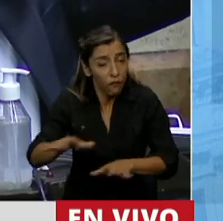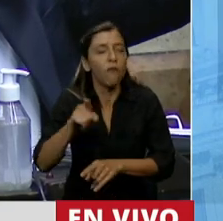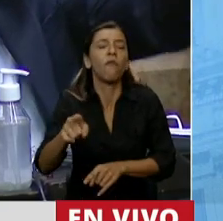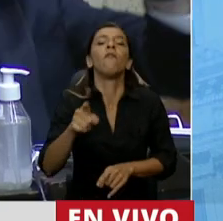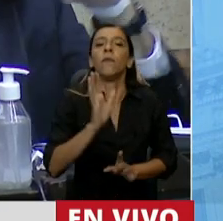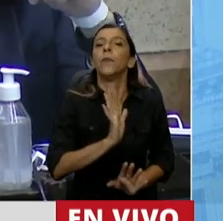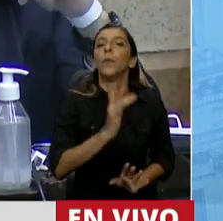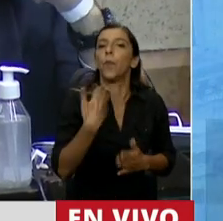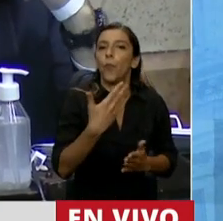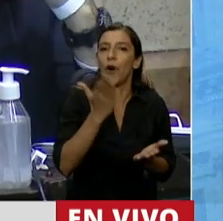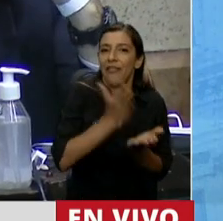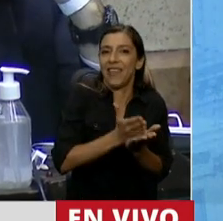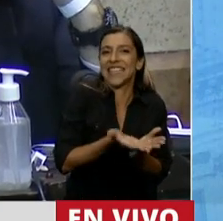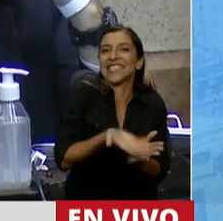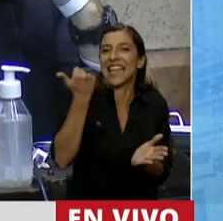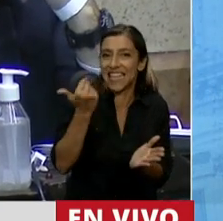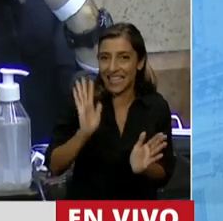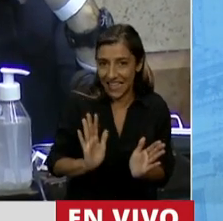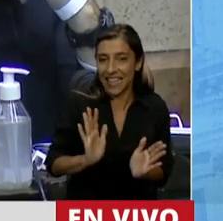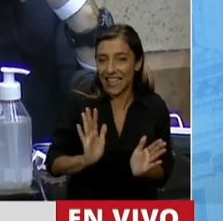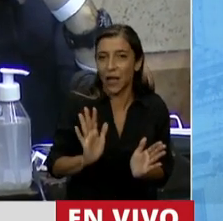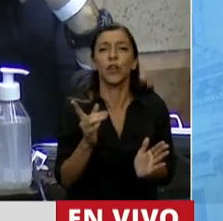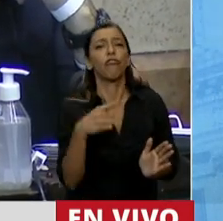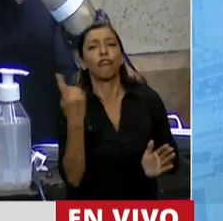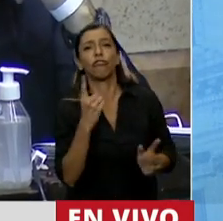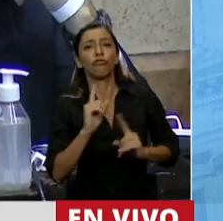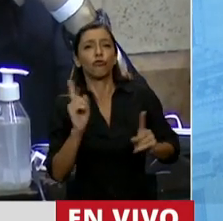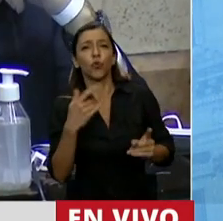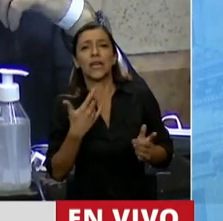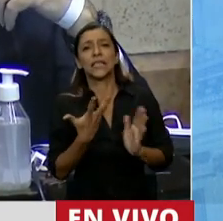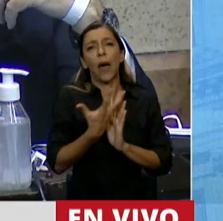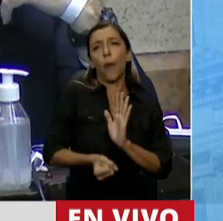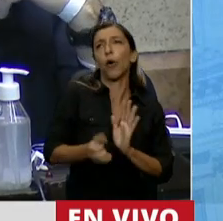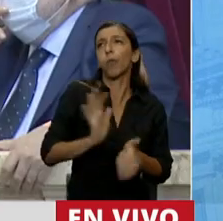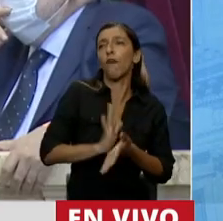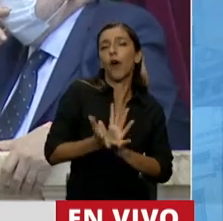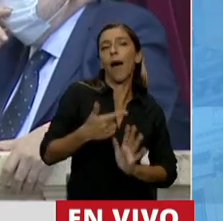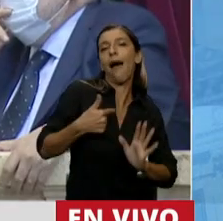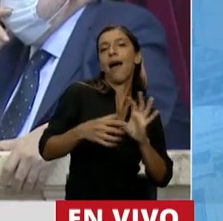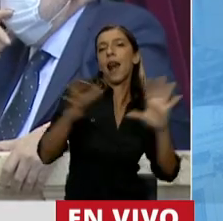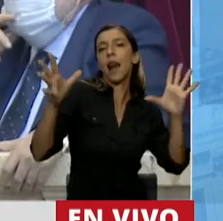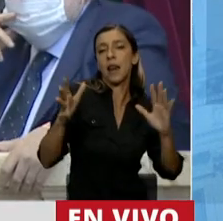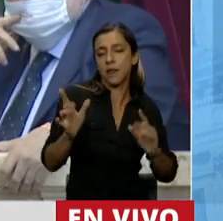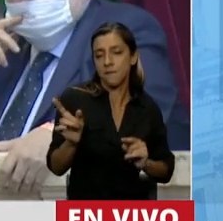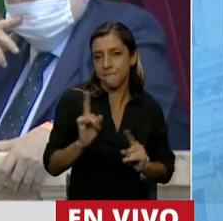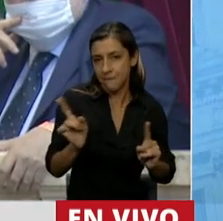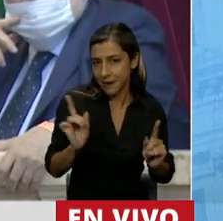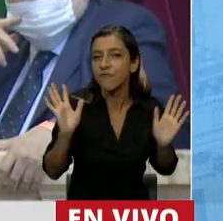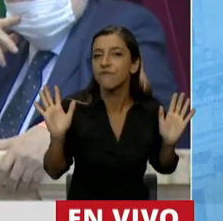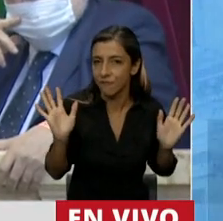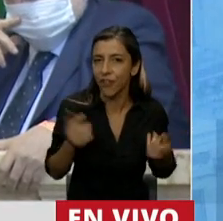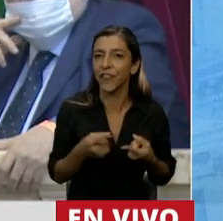mujeres no hacemos aborto como ejercicio de ninguna clase de libertad, que difícilmente podamos